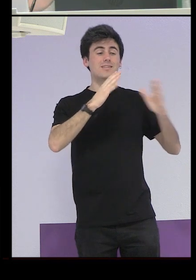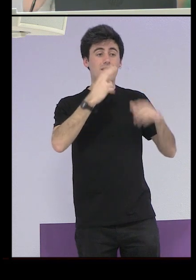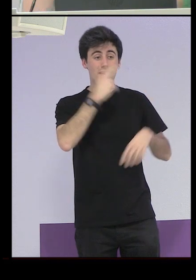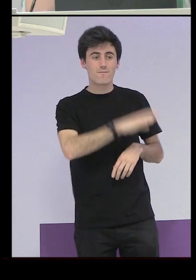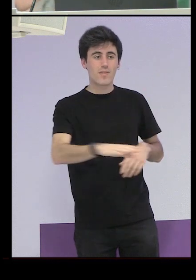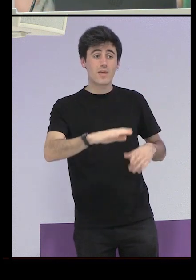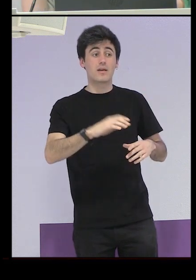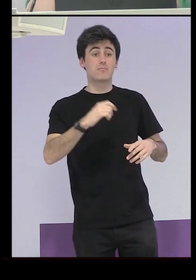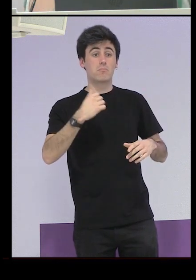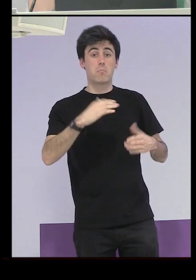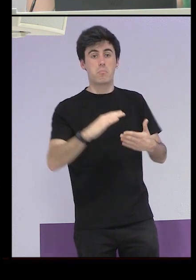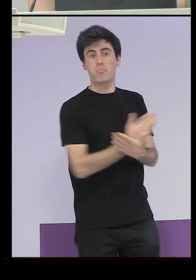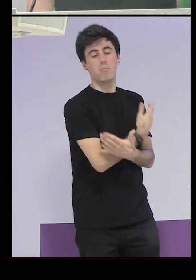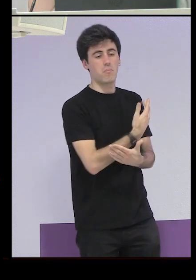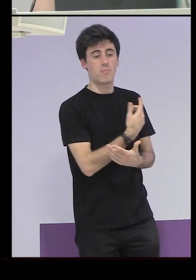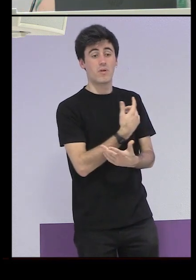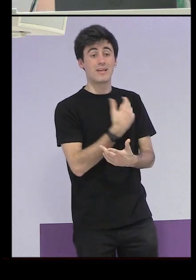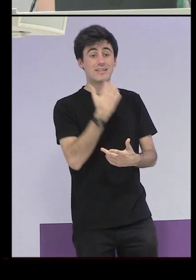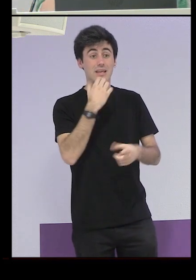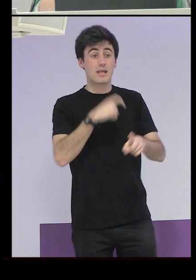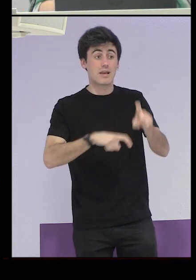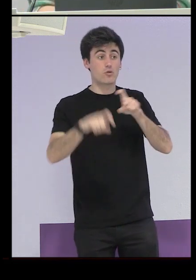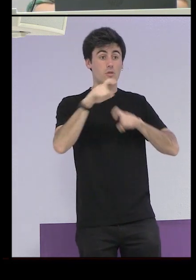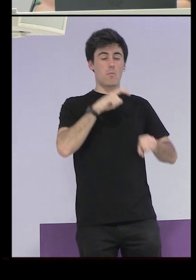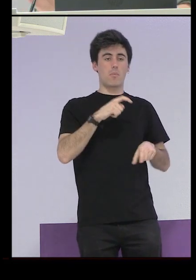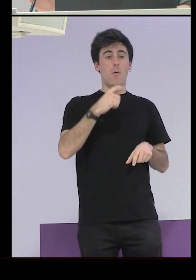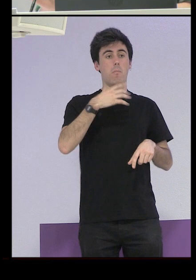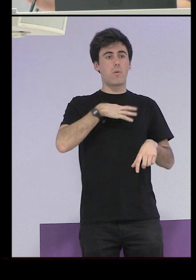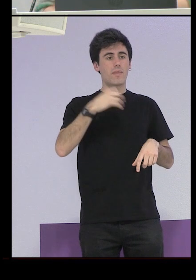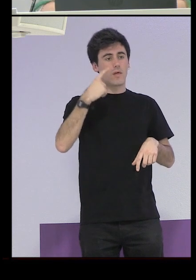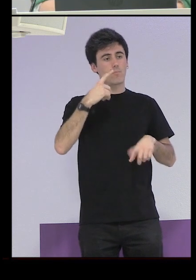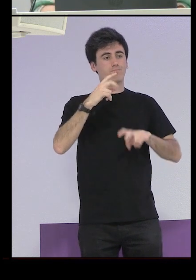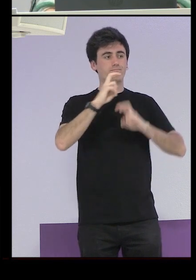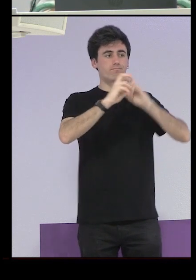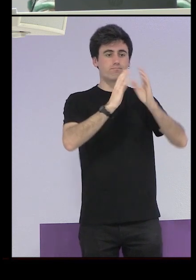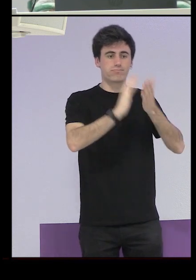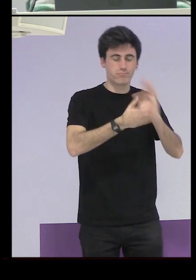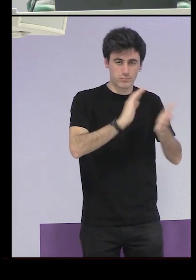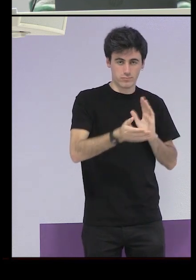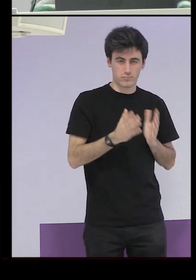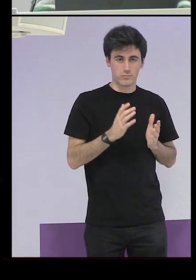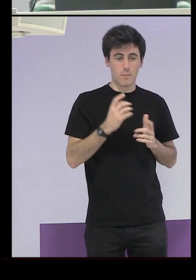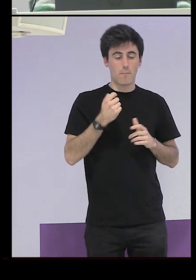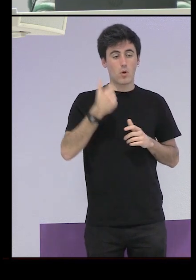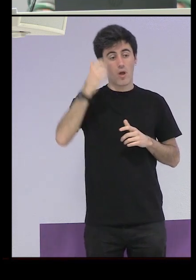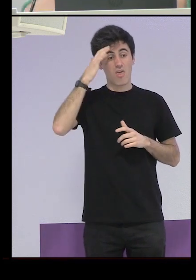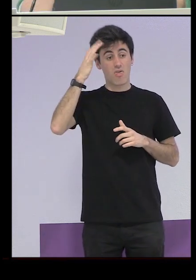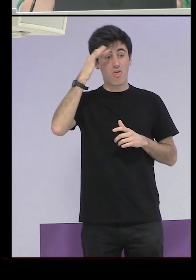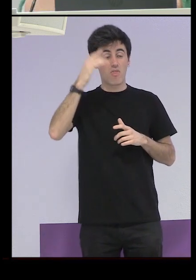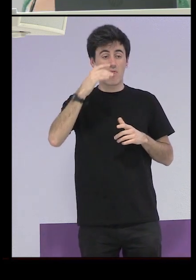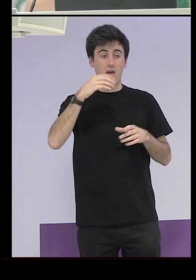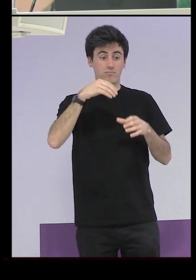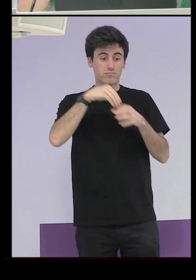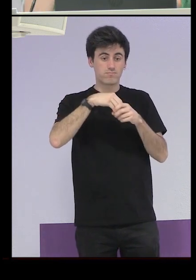las volvemos a traer a esta inocencia a este momento infantil de la vida quizás así la recuperamos parece que era un poco la idea que tenían de fondo y se las